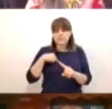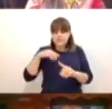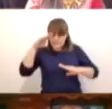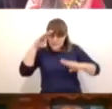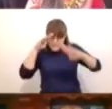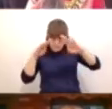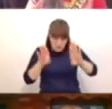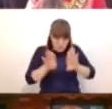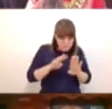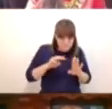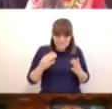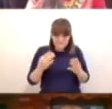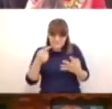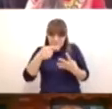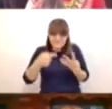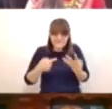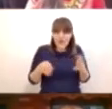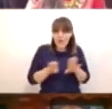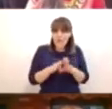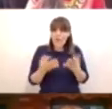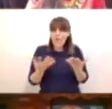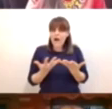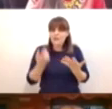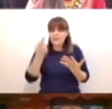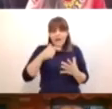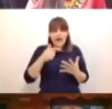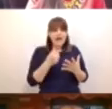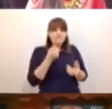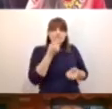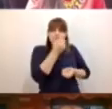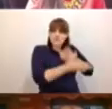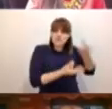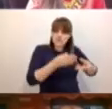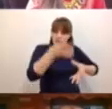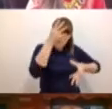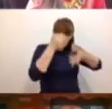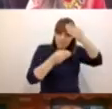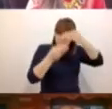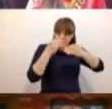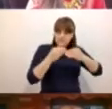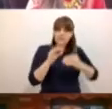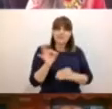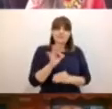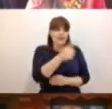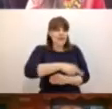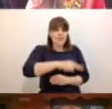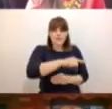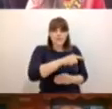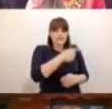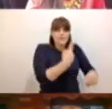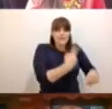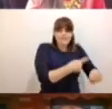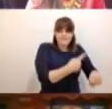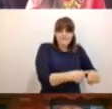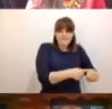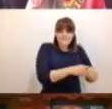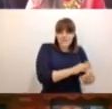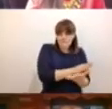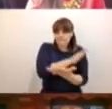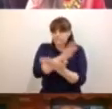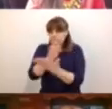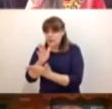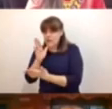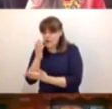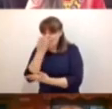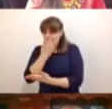distancia los aprendizajes de todos estos niños que por riesgo no pueden regresar a las aulas escolares.